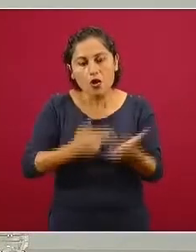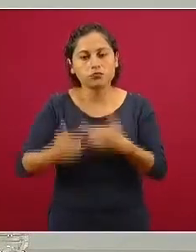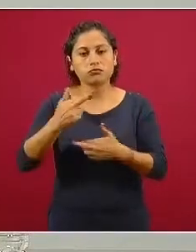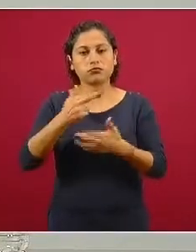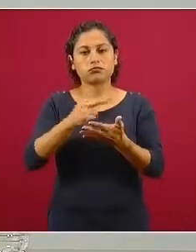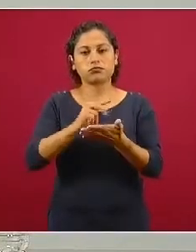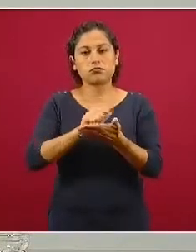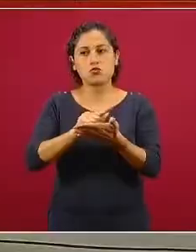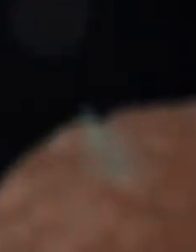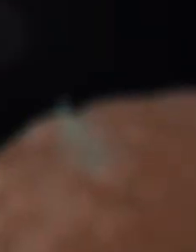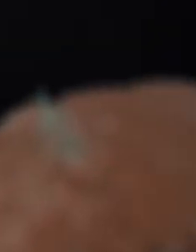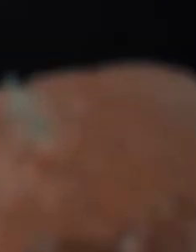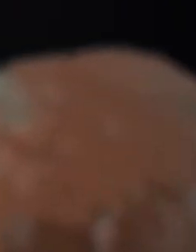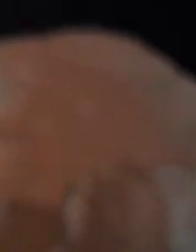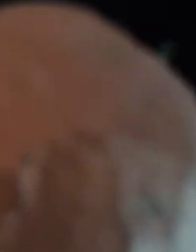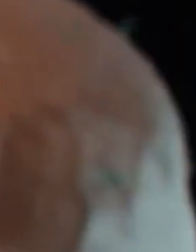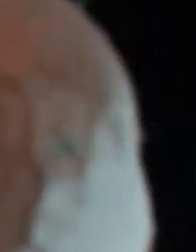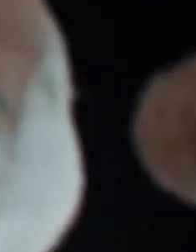Muchas gracias.